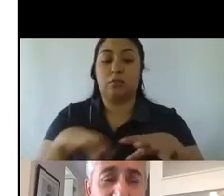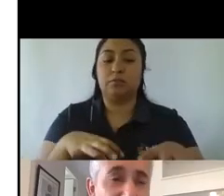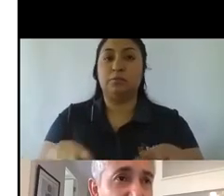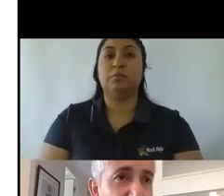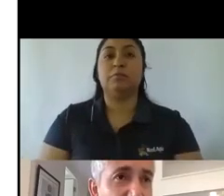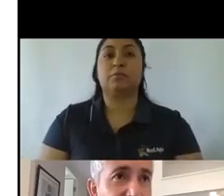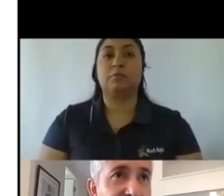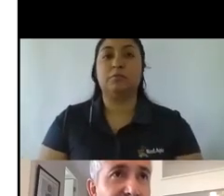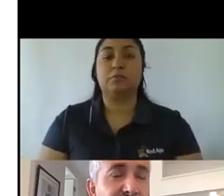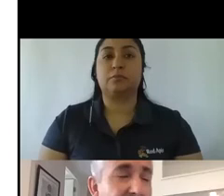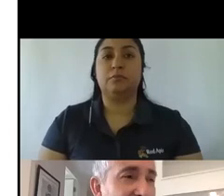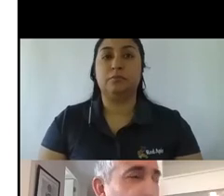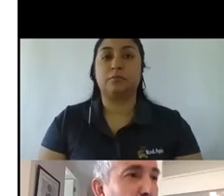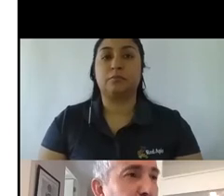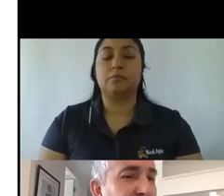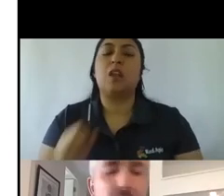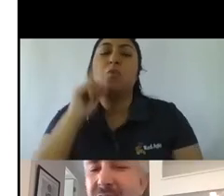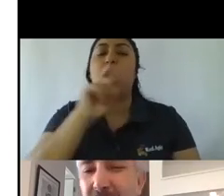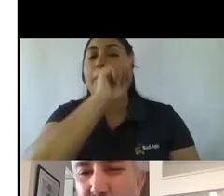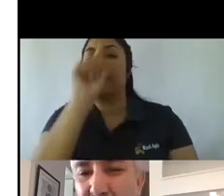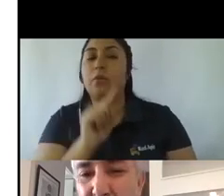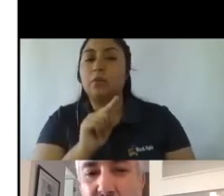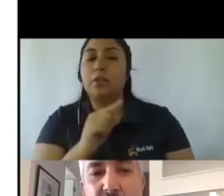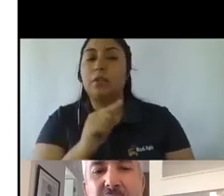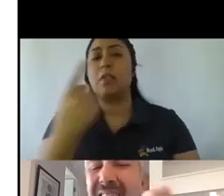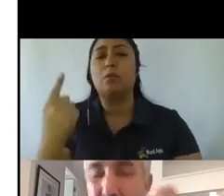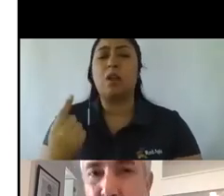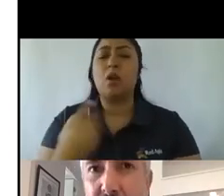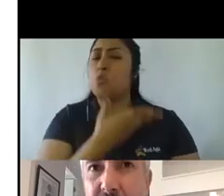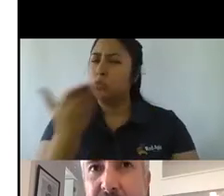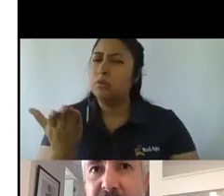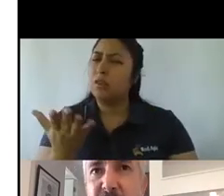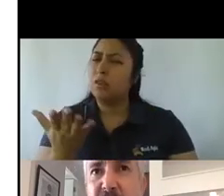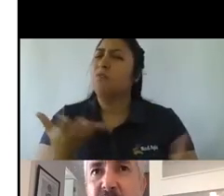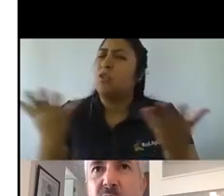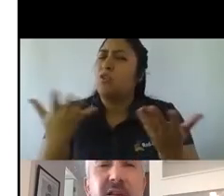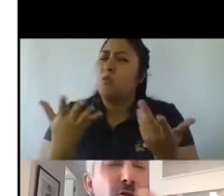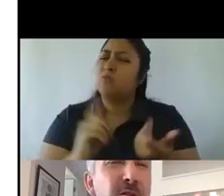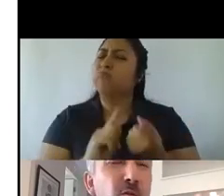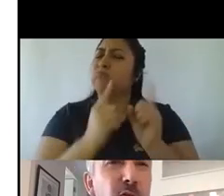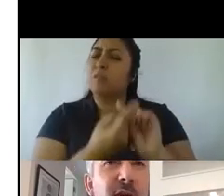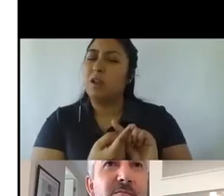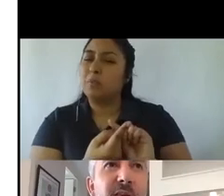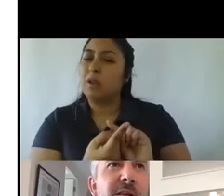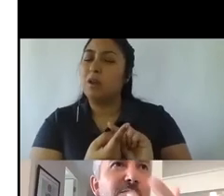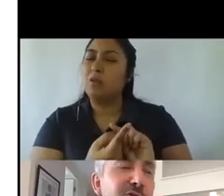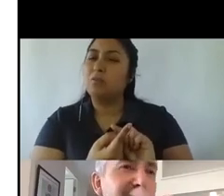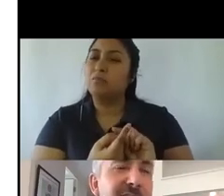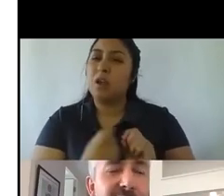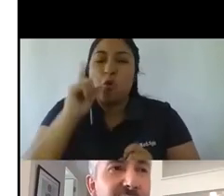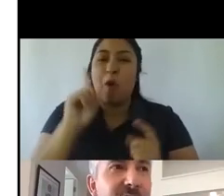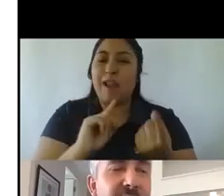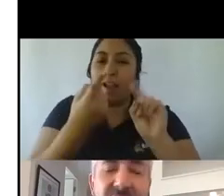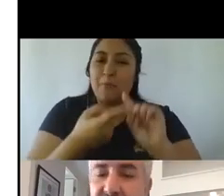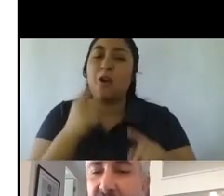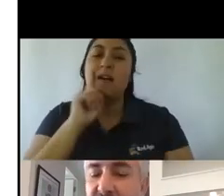Y claro, la pregunta es para cada uno de ustedes, ¿y ustedes cómo han cambiado? ¿Qué cambios han experimentado? Y estoy seguro de que muchos de ustedes